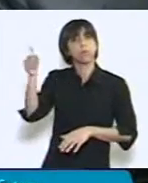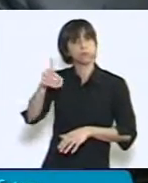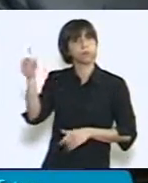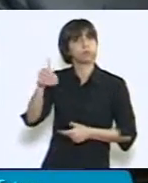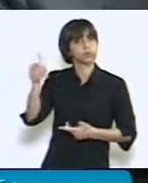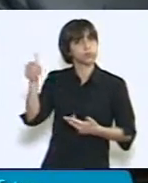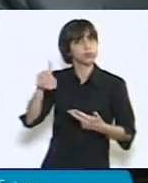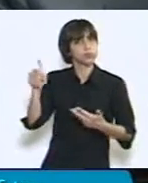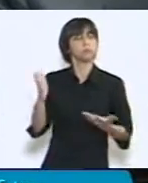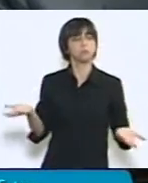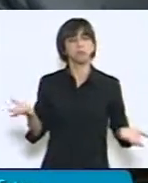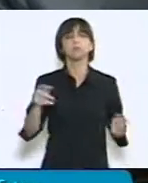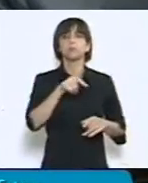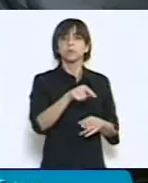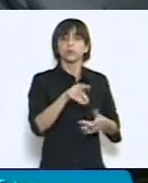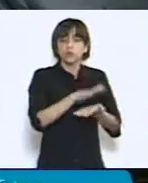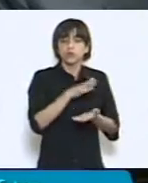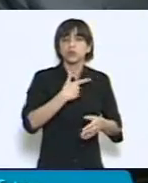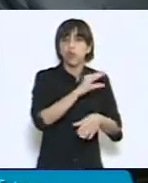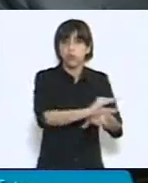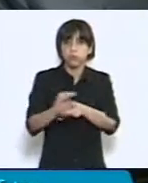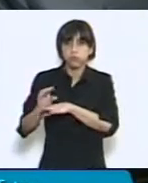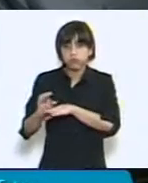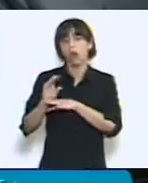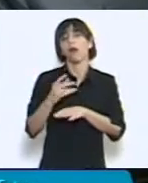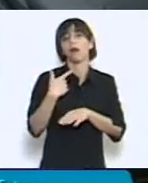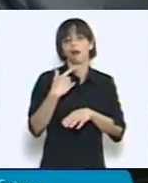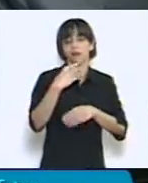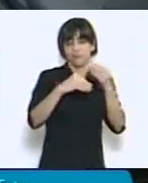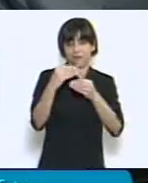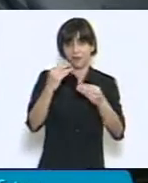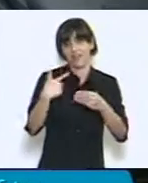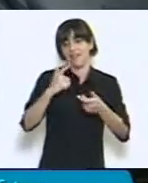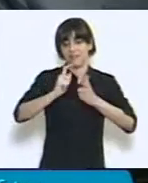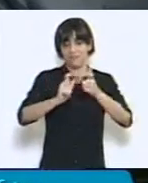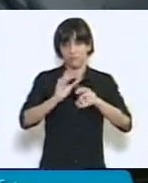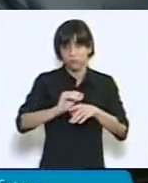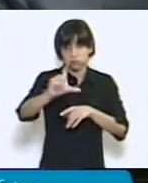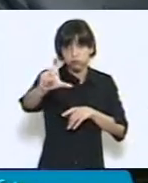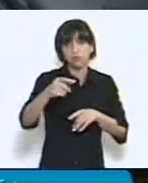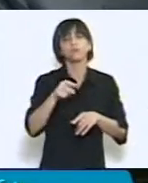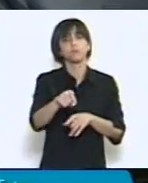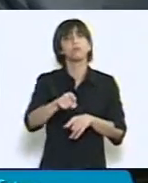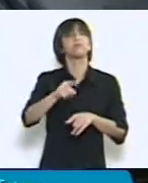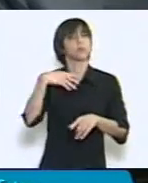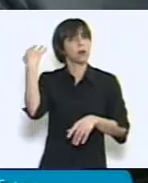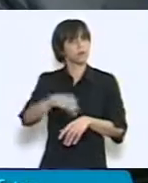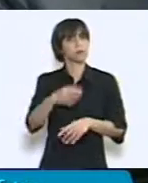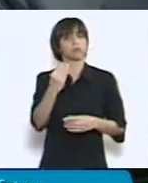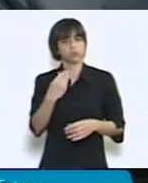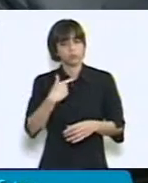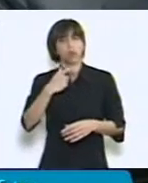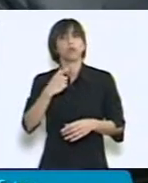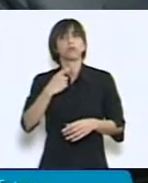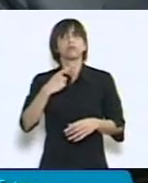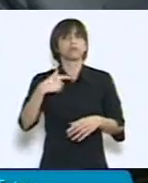respecto a la movilidad de las asignaciones familiares, quiero señalar que es una medida protectiva, una reforma de